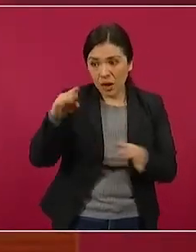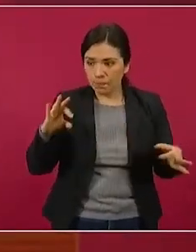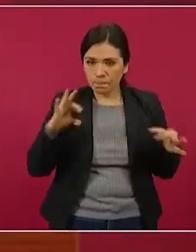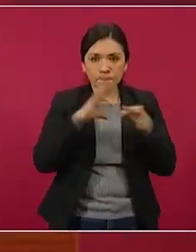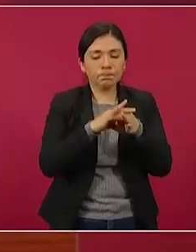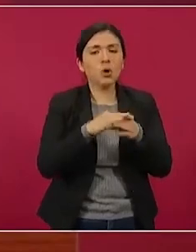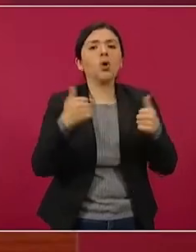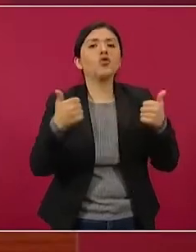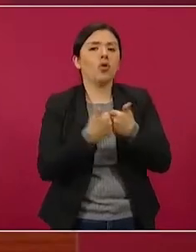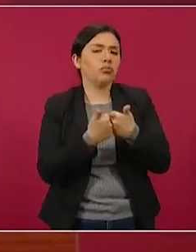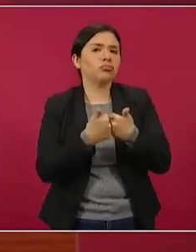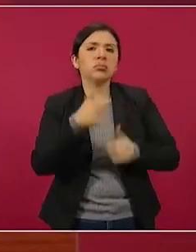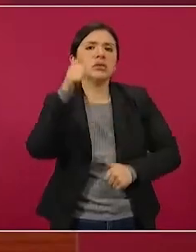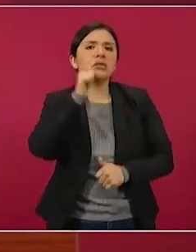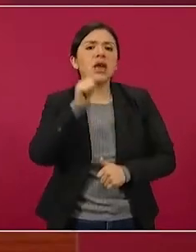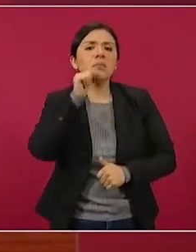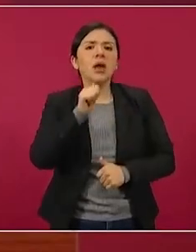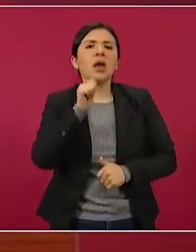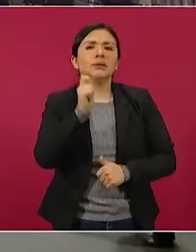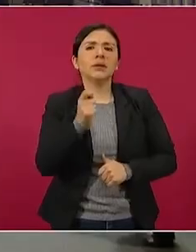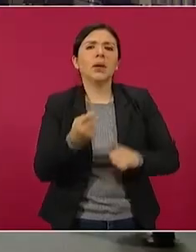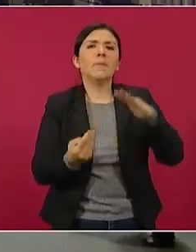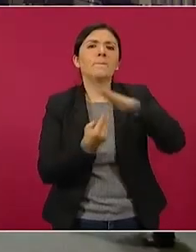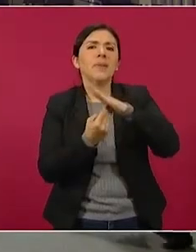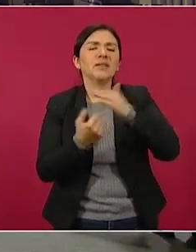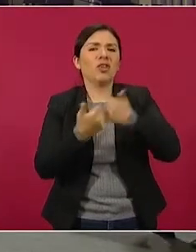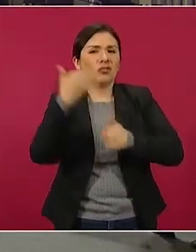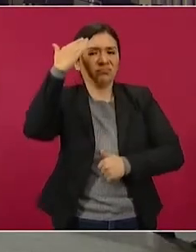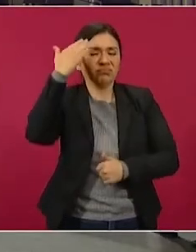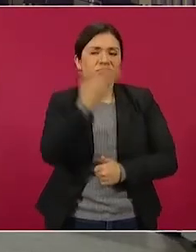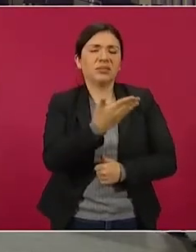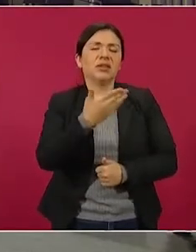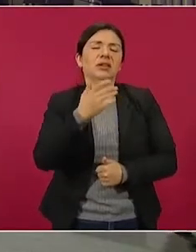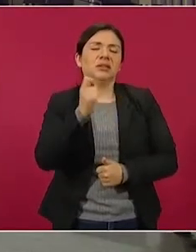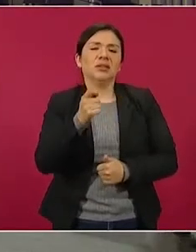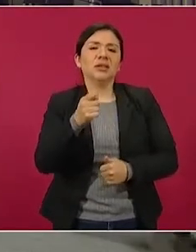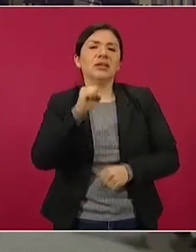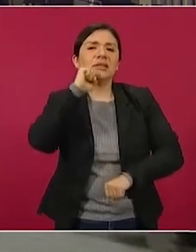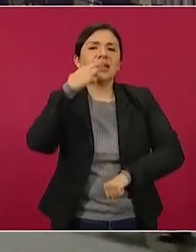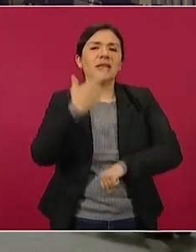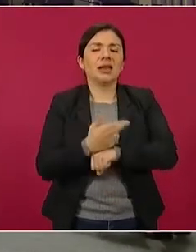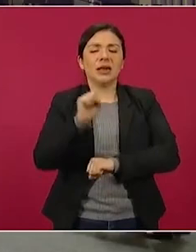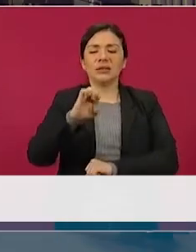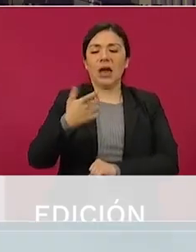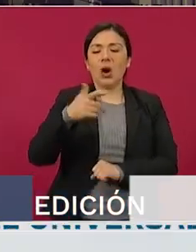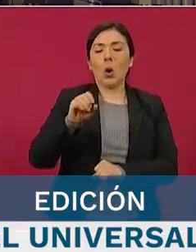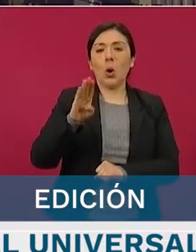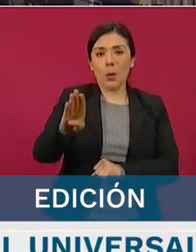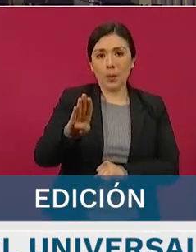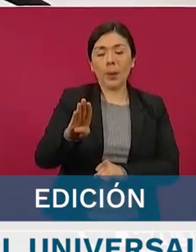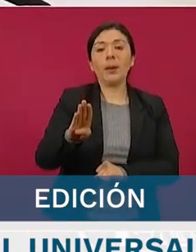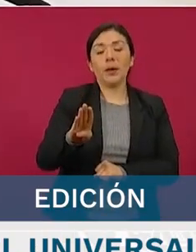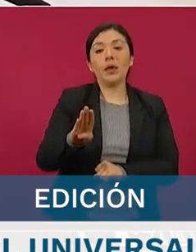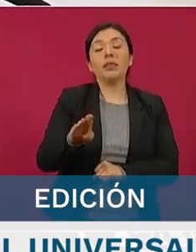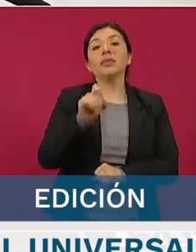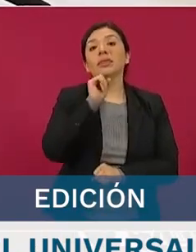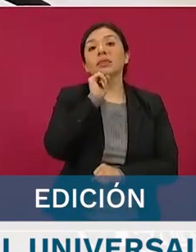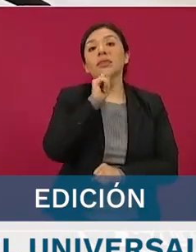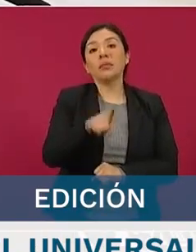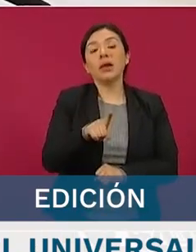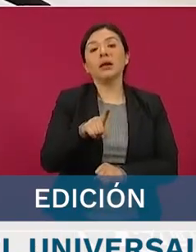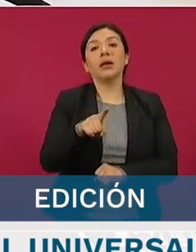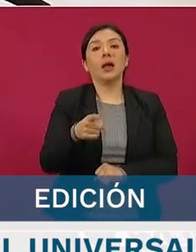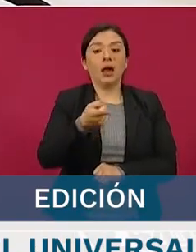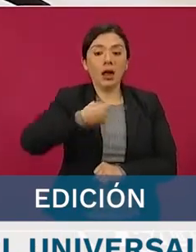la mesa que encabeza la Secretaría de Gobernación, así como la